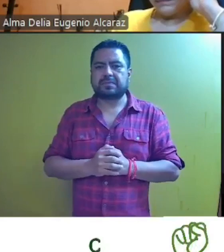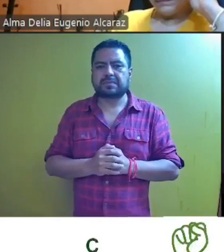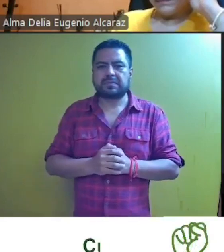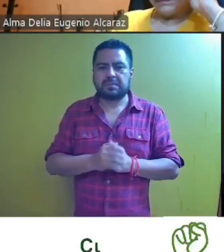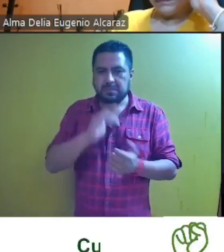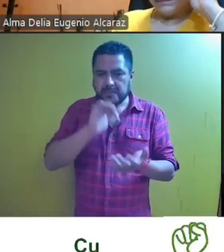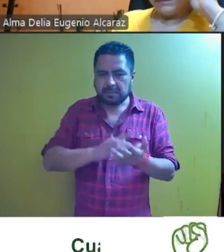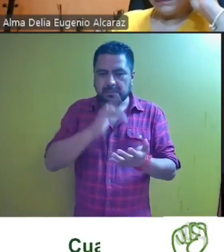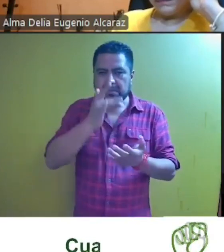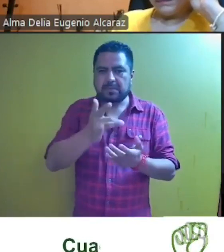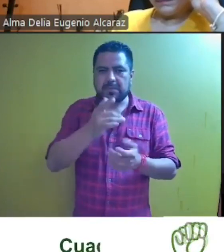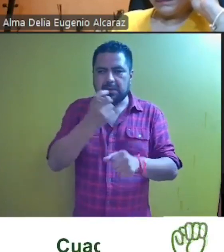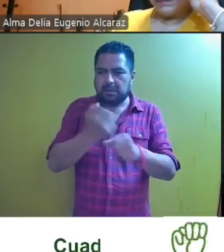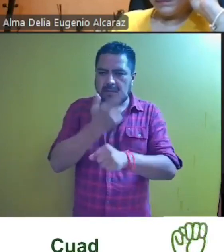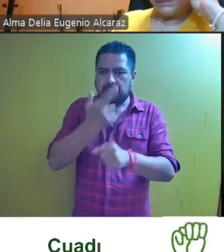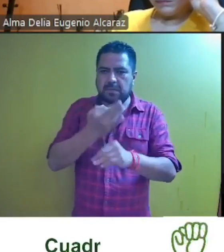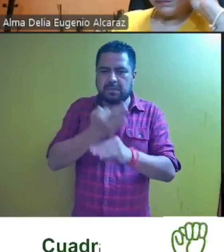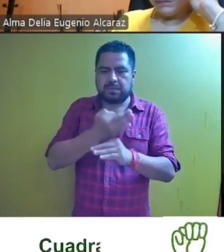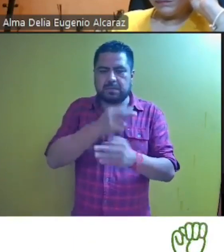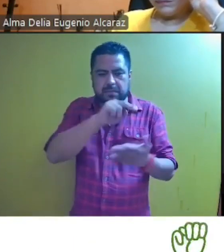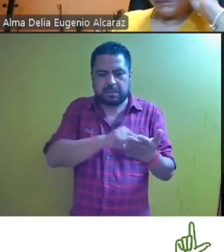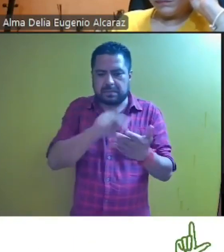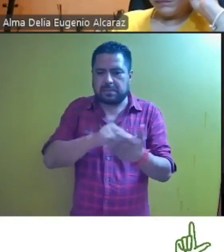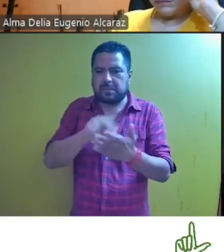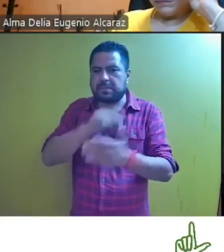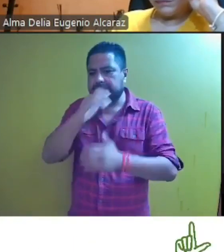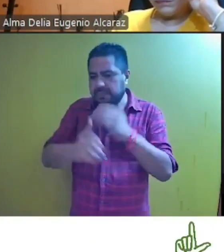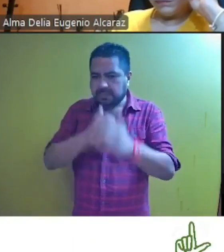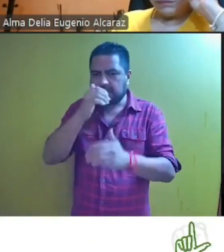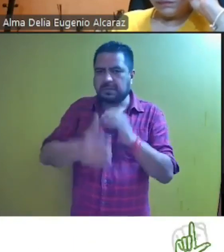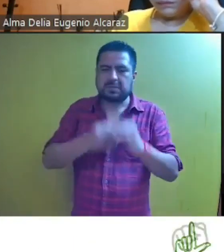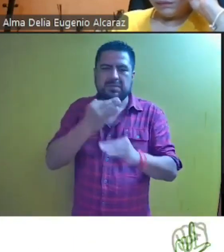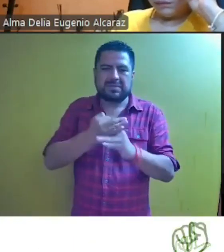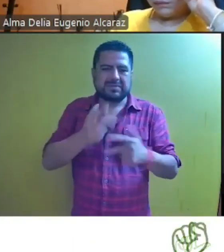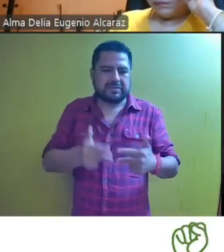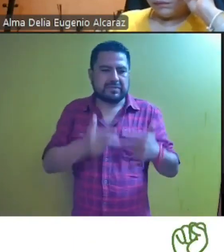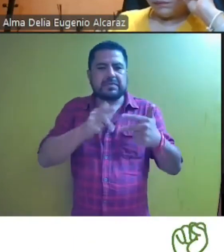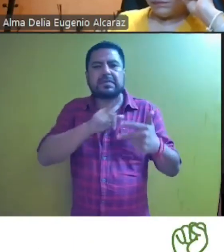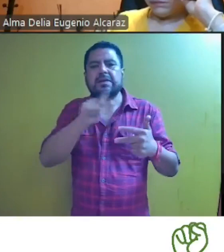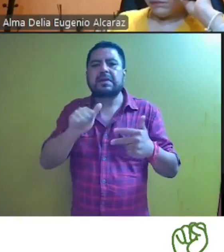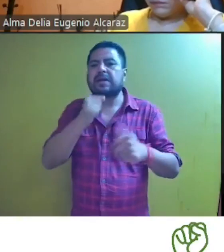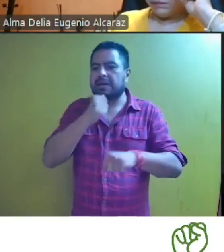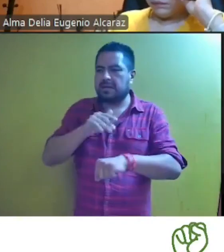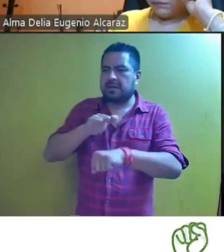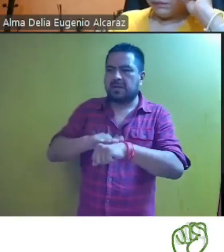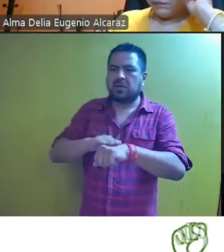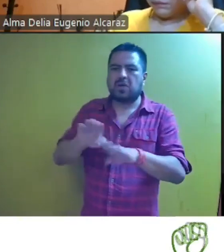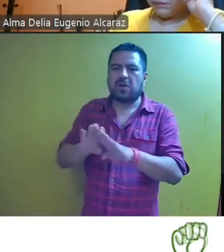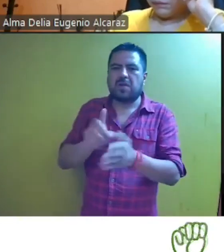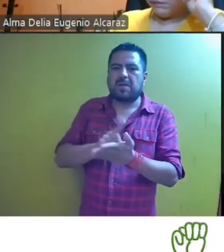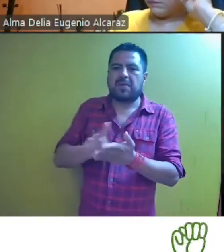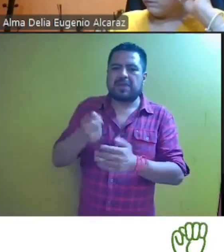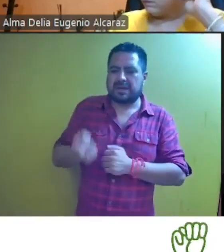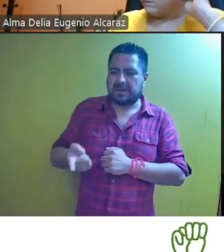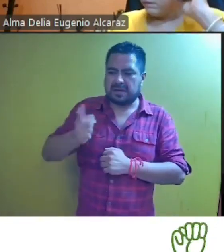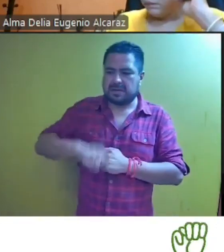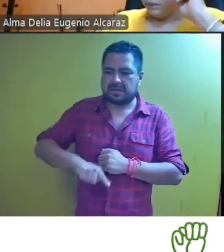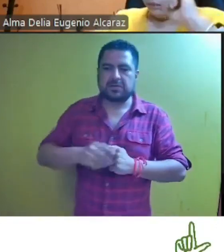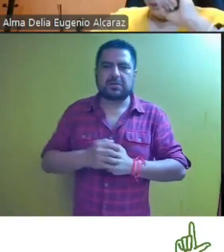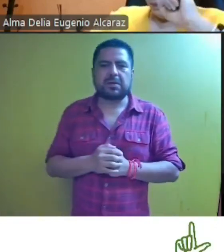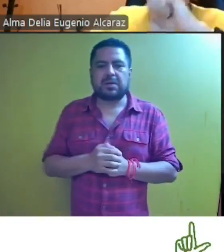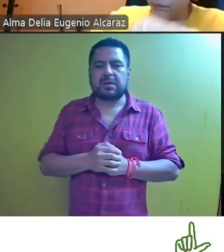gracias secretario sirvas a recabar las firmas a la conclusión de esta sesión y en consecuencia notificarla como en derecho